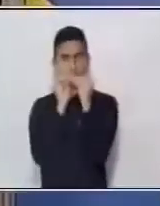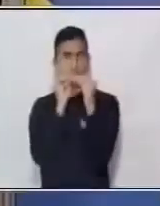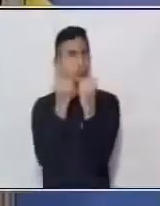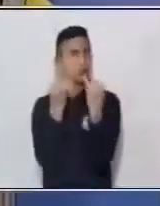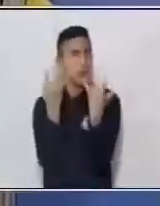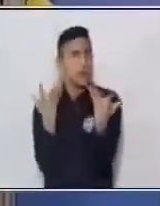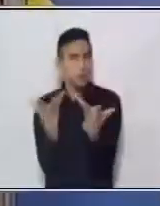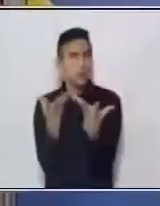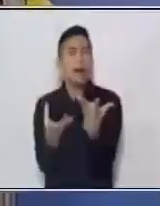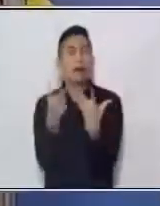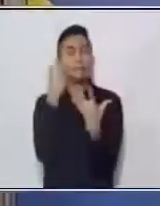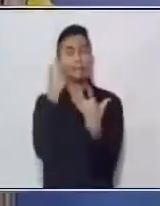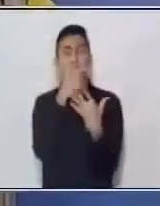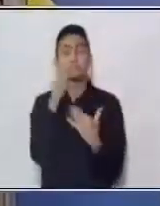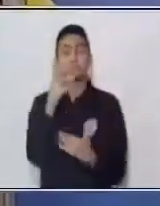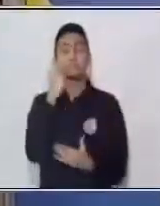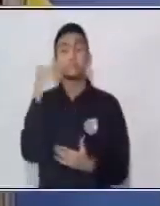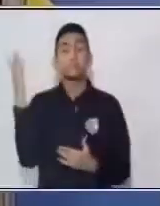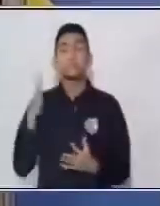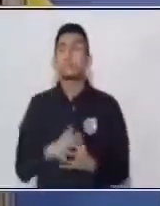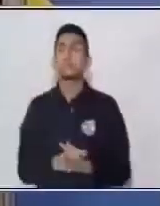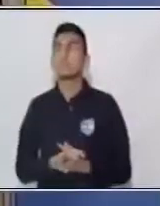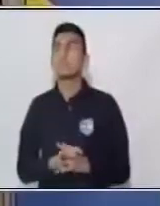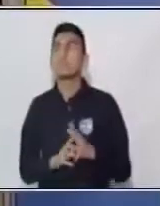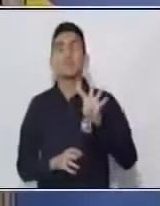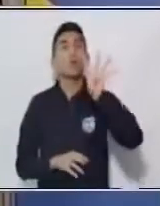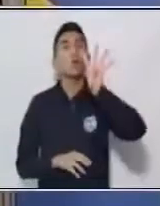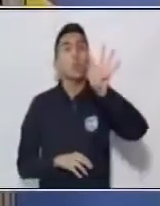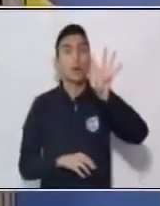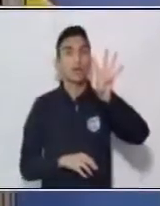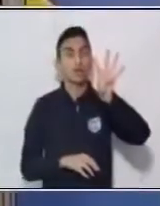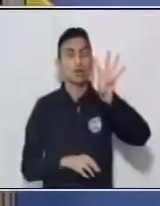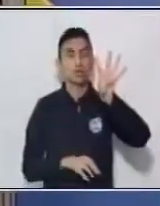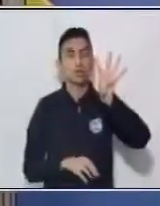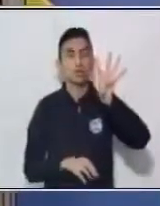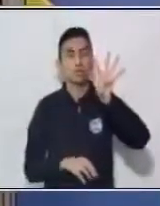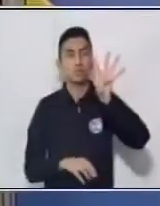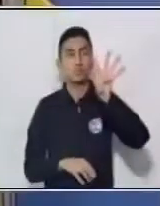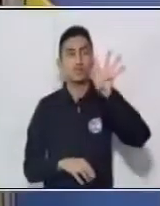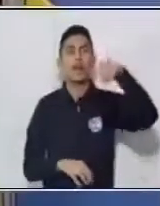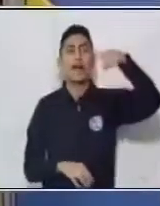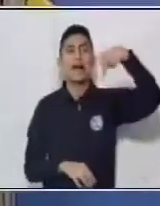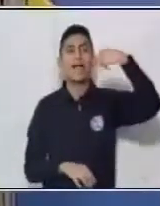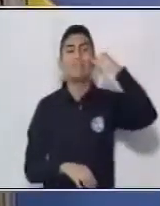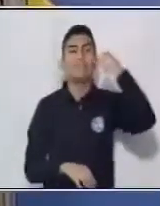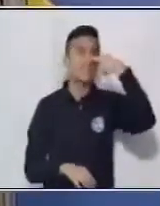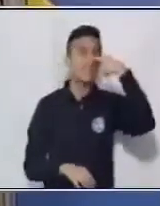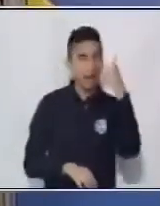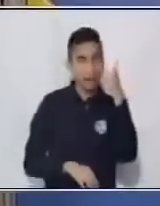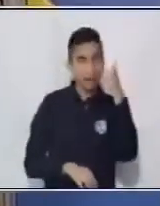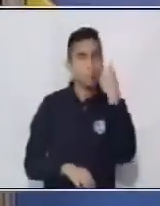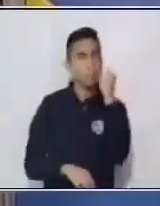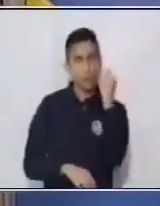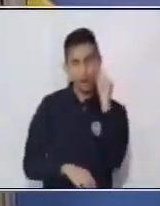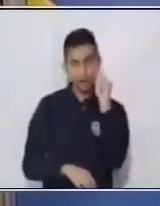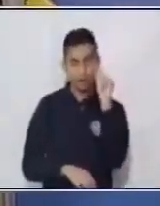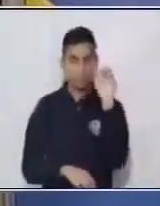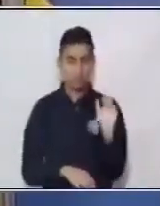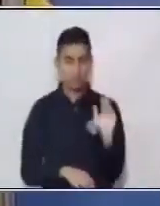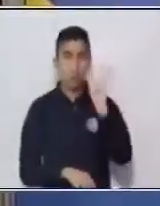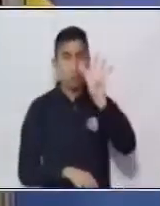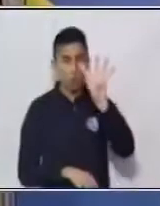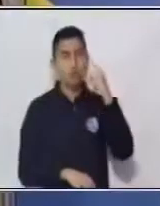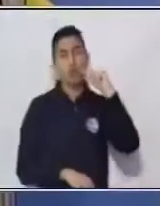Anita tiene cuatro. Y Nacho también dijimos que tiene cuatro.